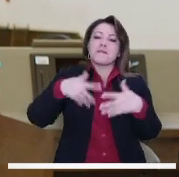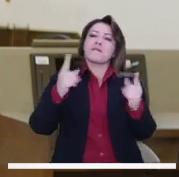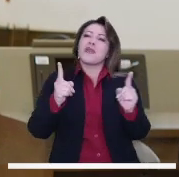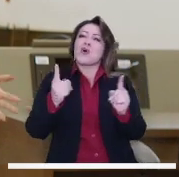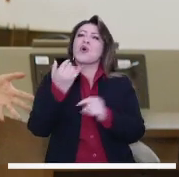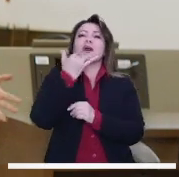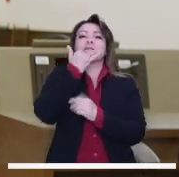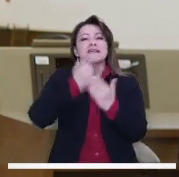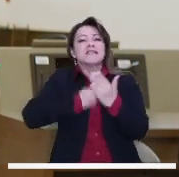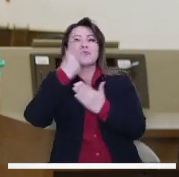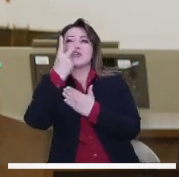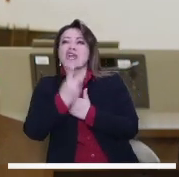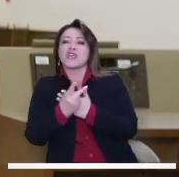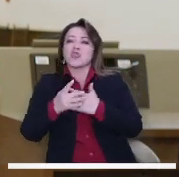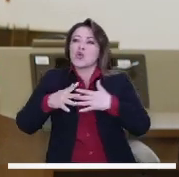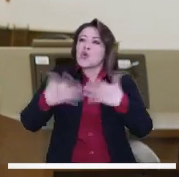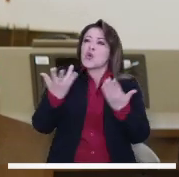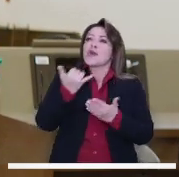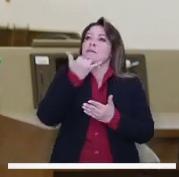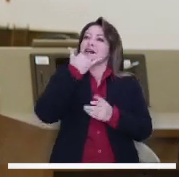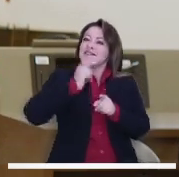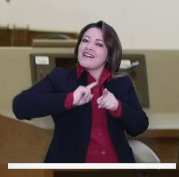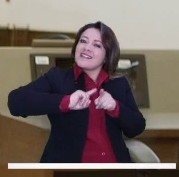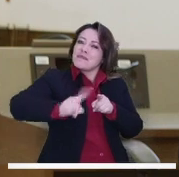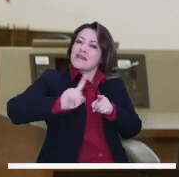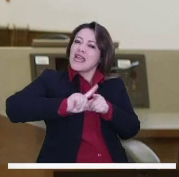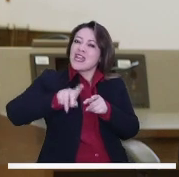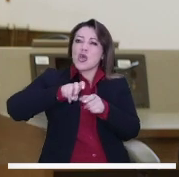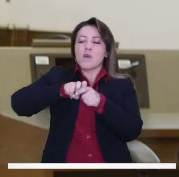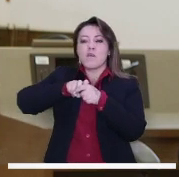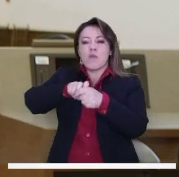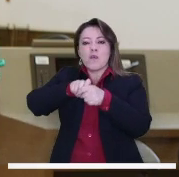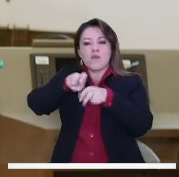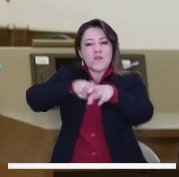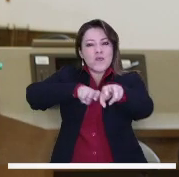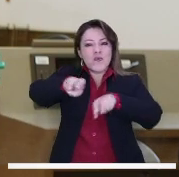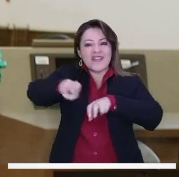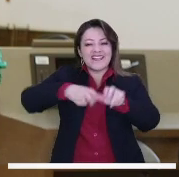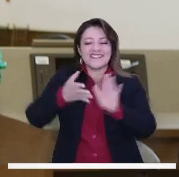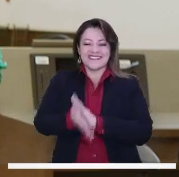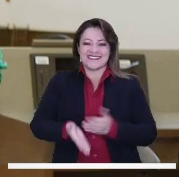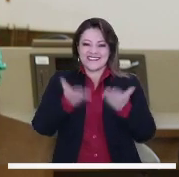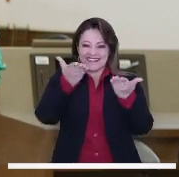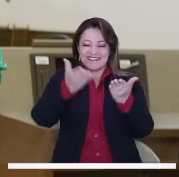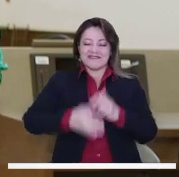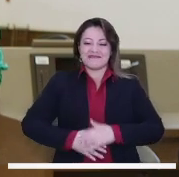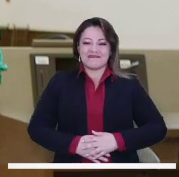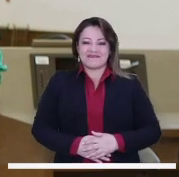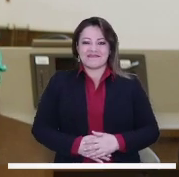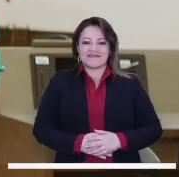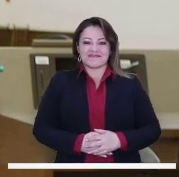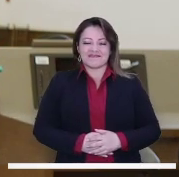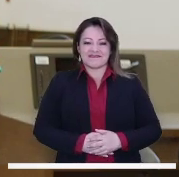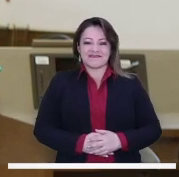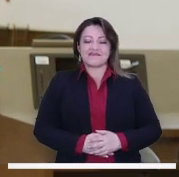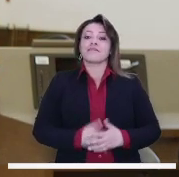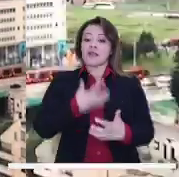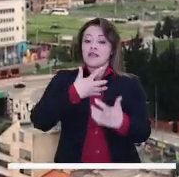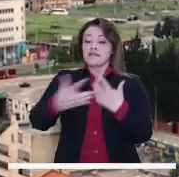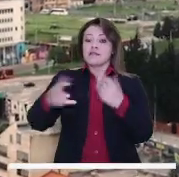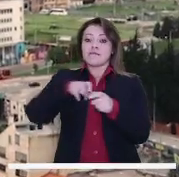Séptima. ¿Qué pasará con este proyecto? ¿Cómo va avanzando? Esto y mucho más tendremos hoy en nuestro programa. Bienvenidos.